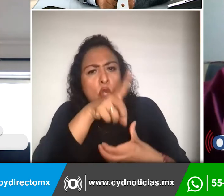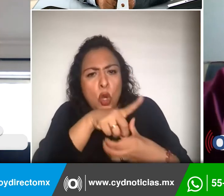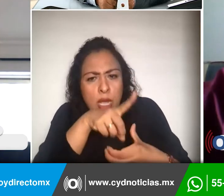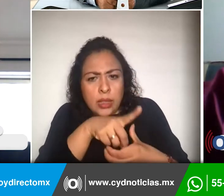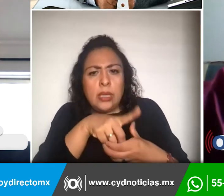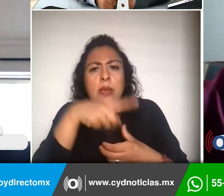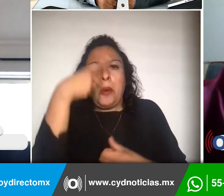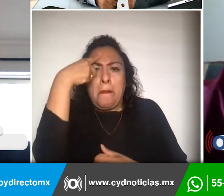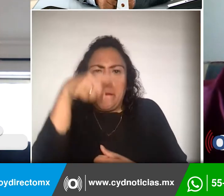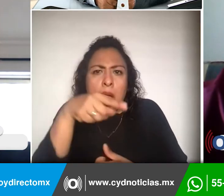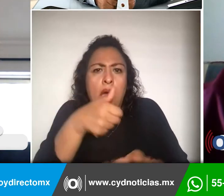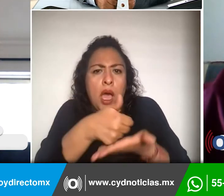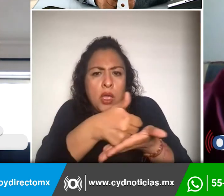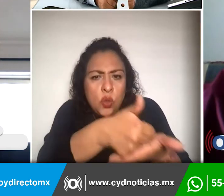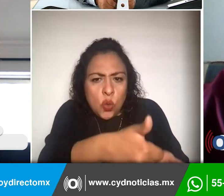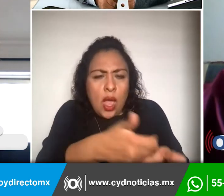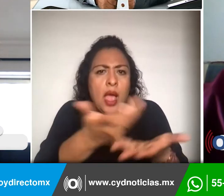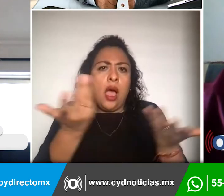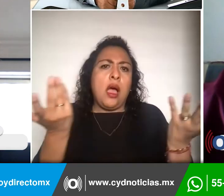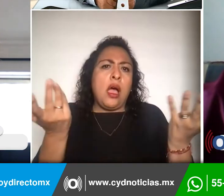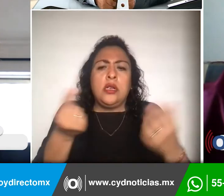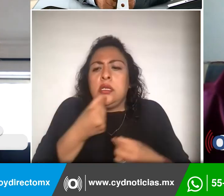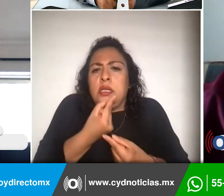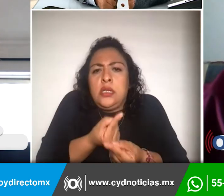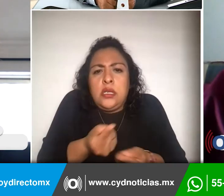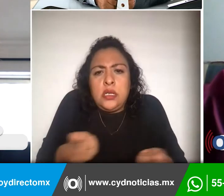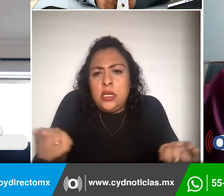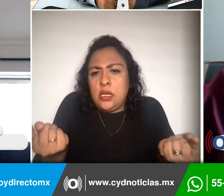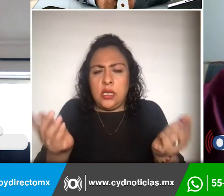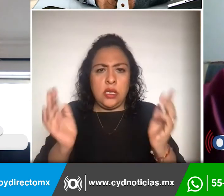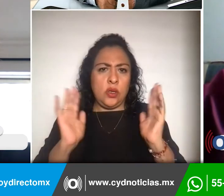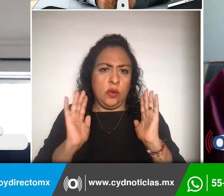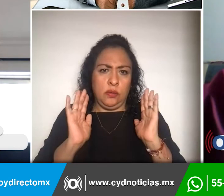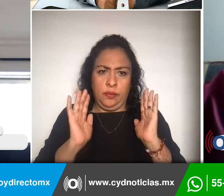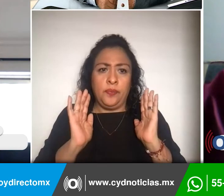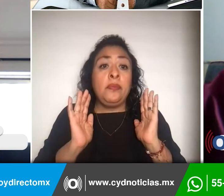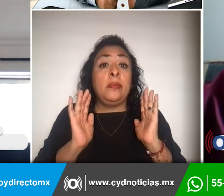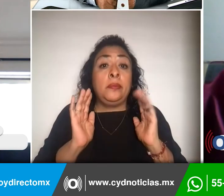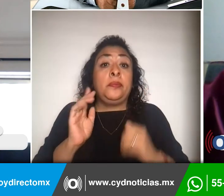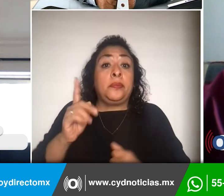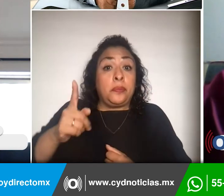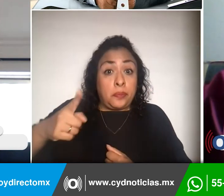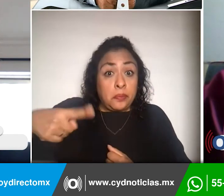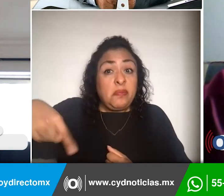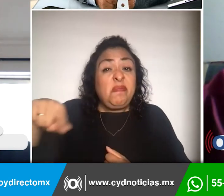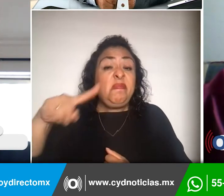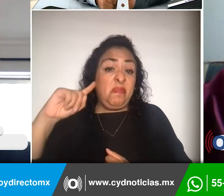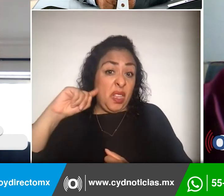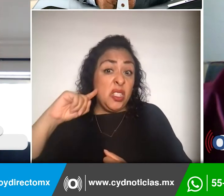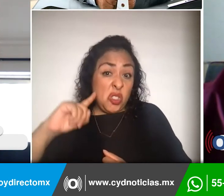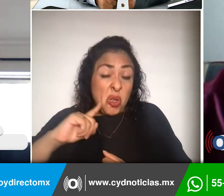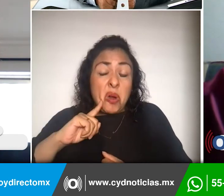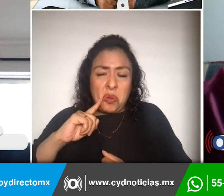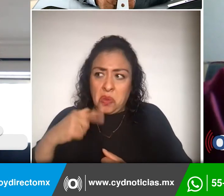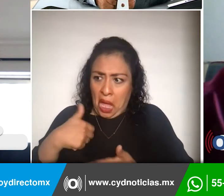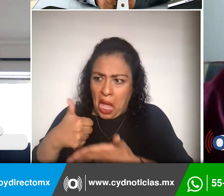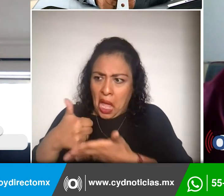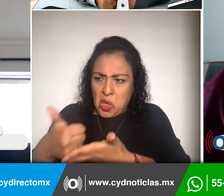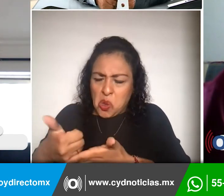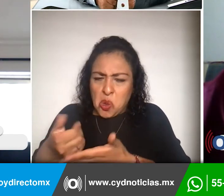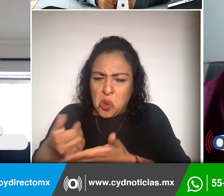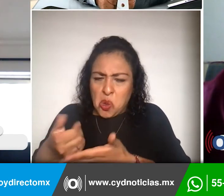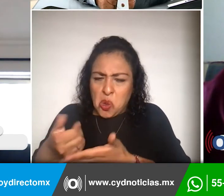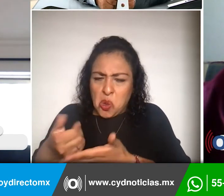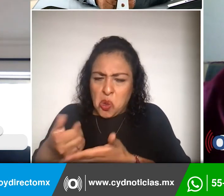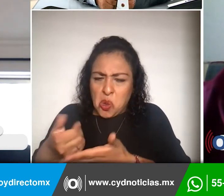a un pequeño, por ejemplo, que padece sordera, me parece fundamental. Así que